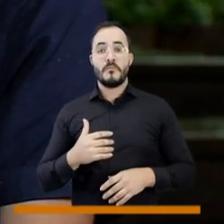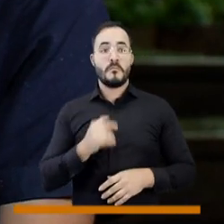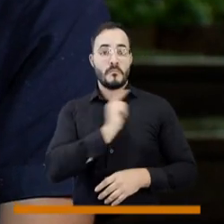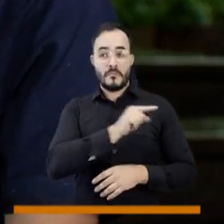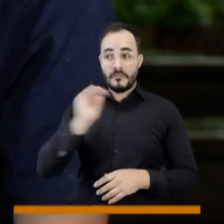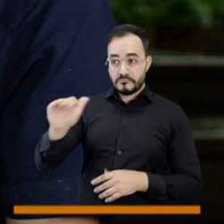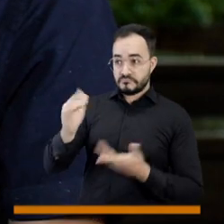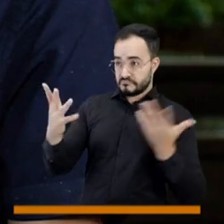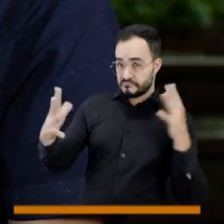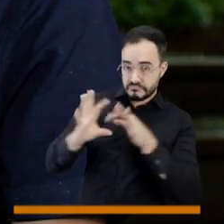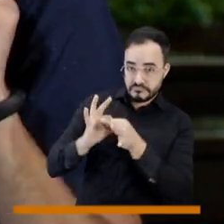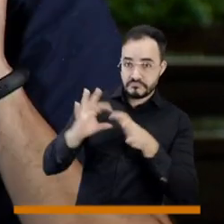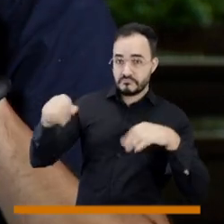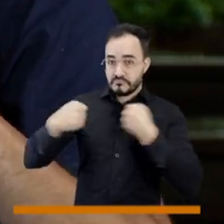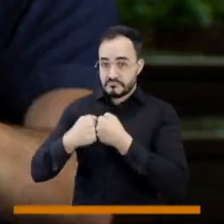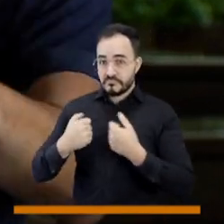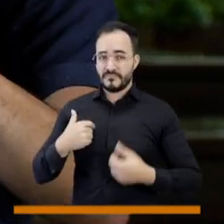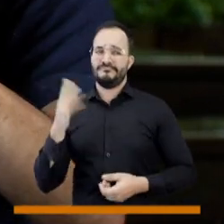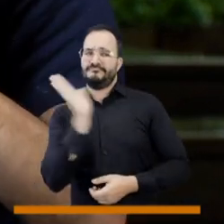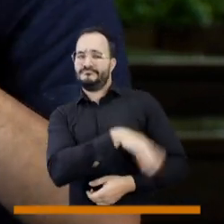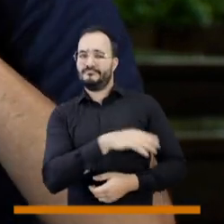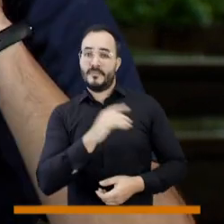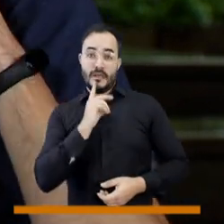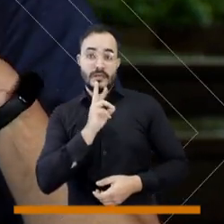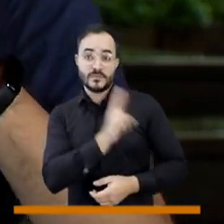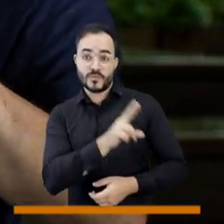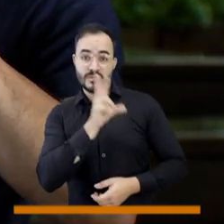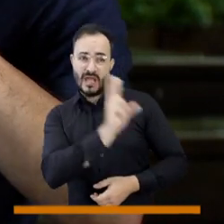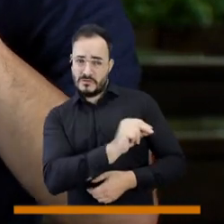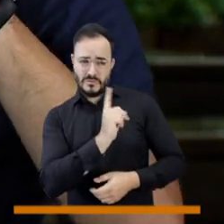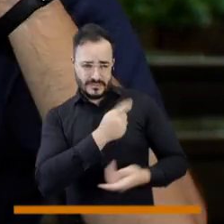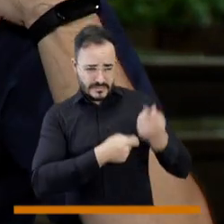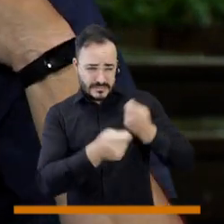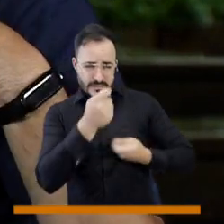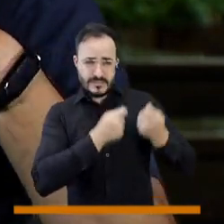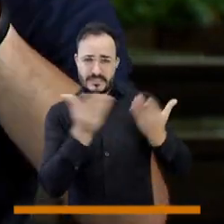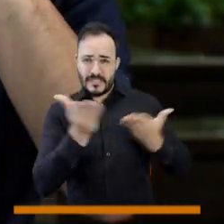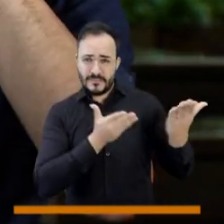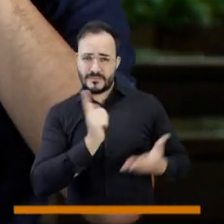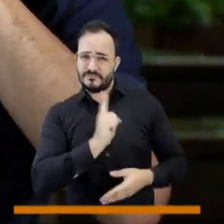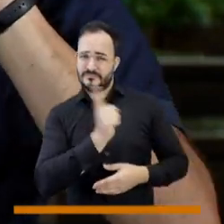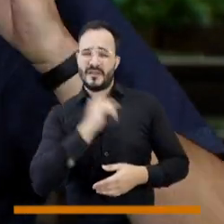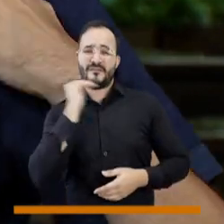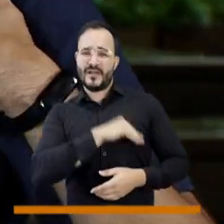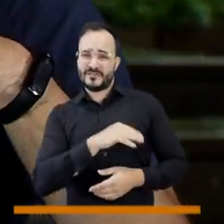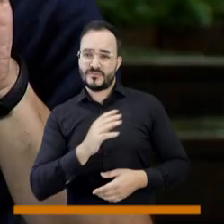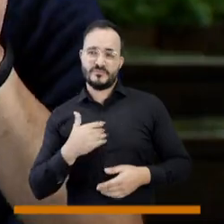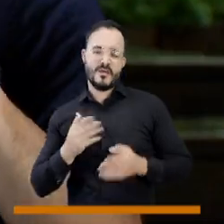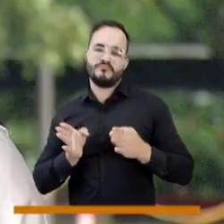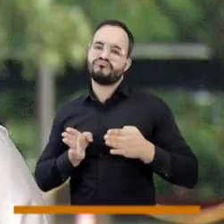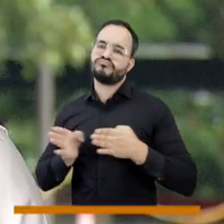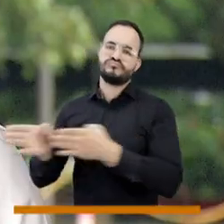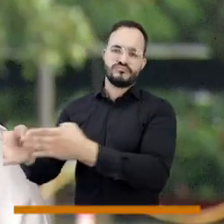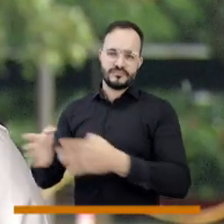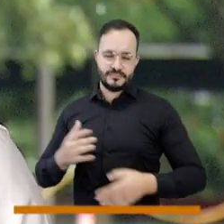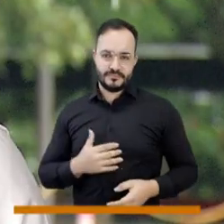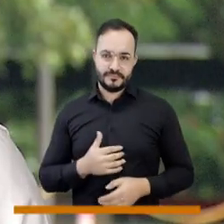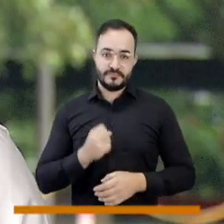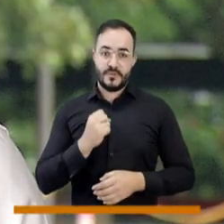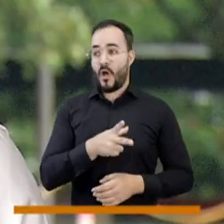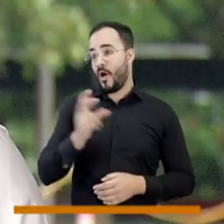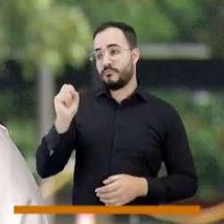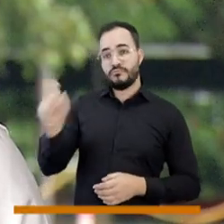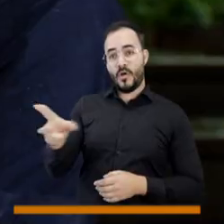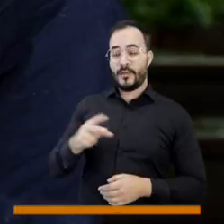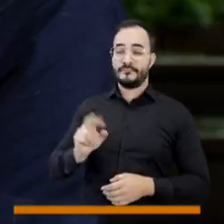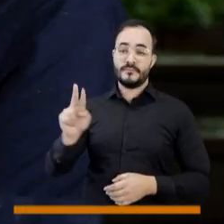esto. Y Blockbuster dijo, no, ustedes están soñando, eso son mentiras, no haga esto. Y Netflix se fue por su